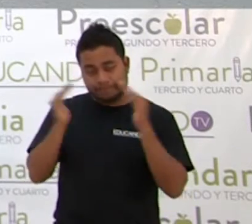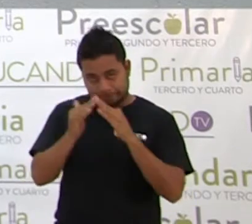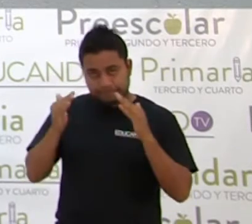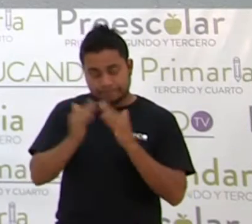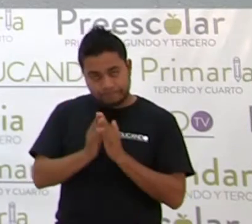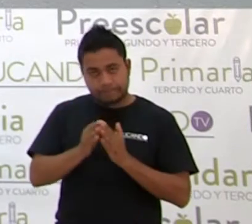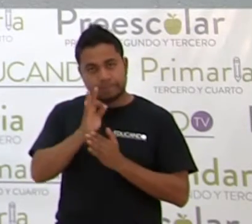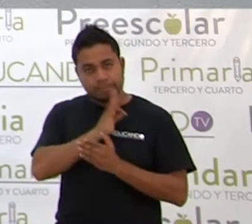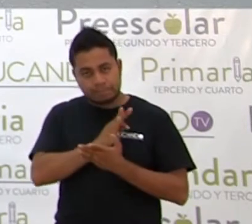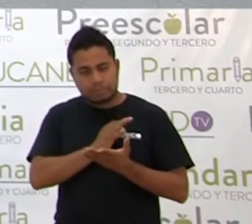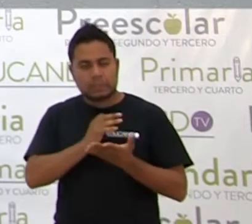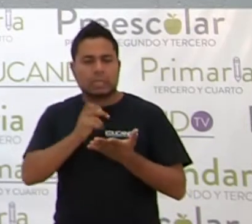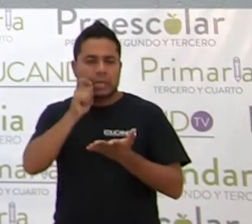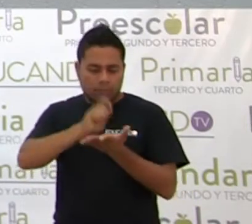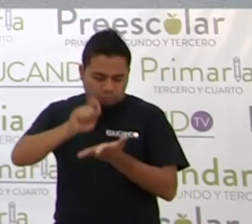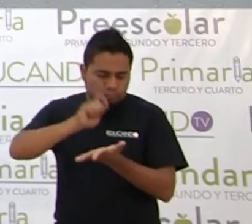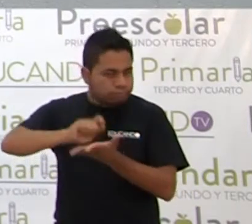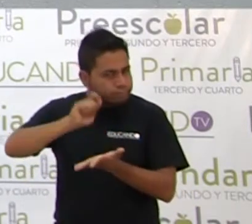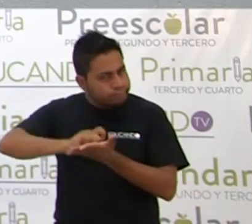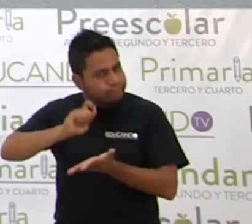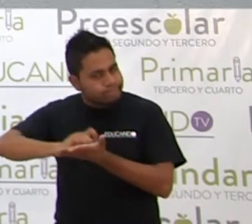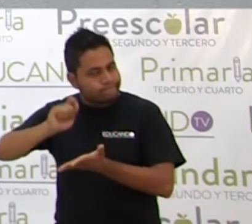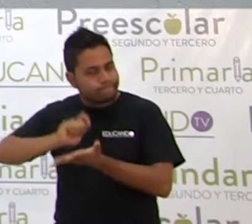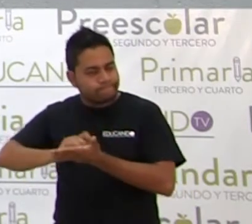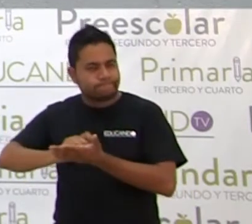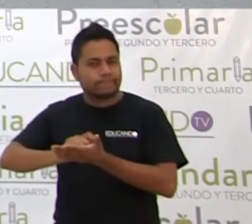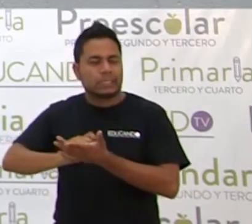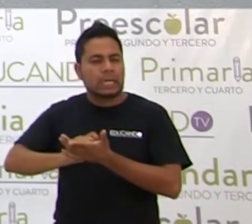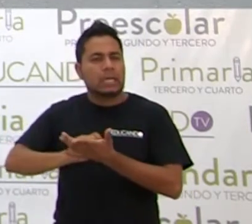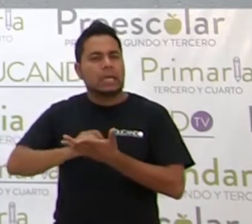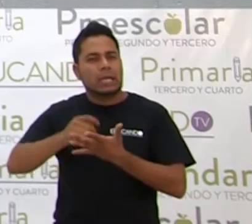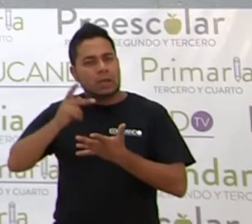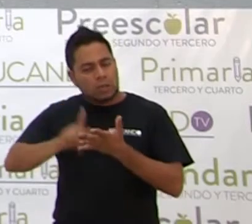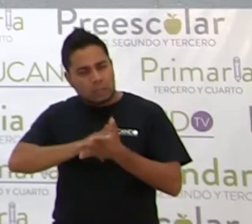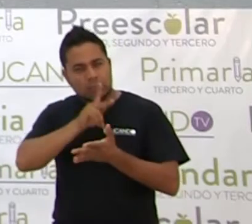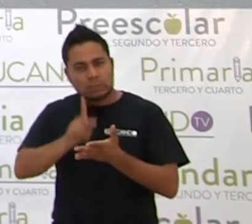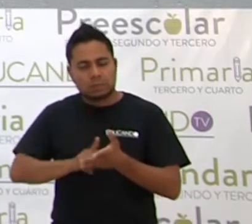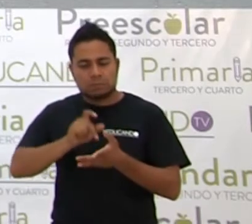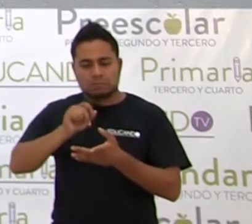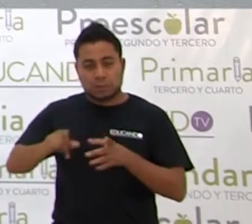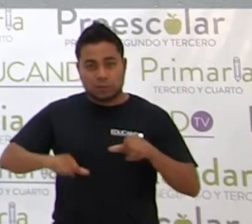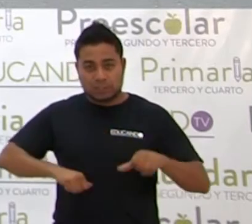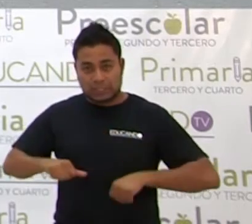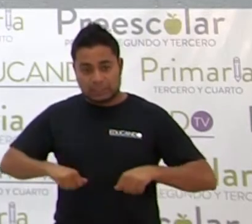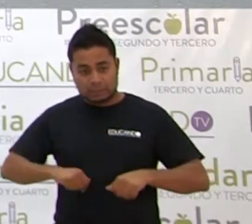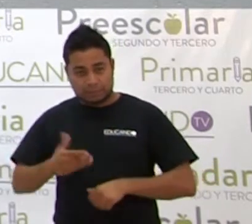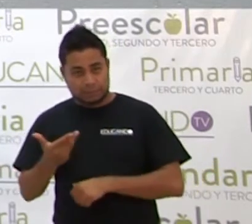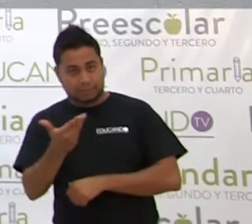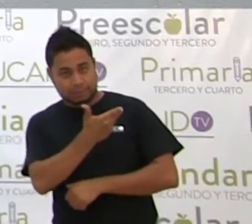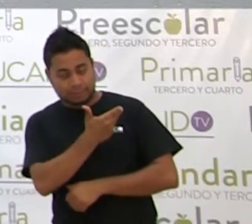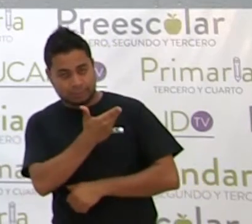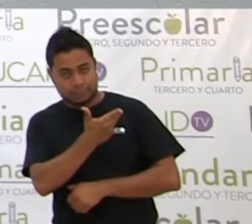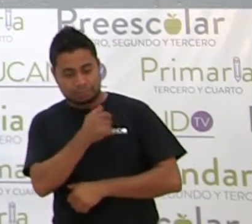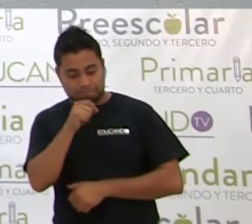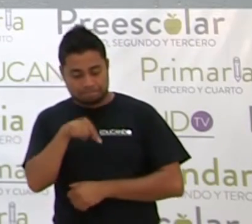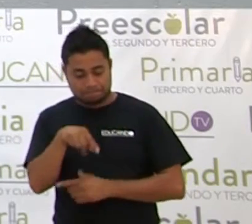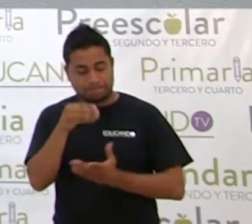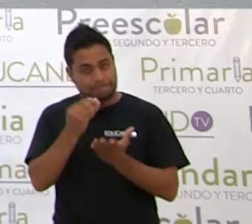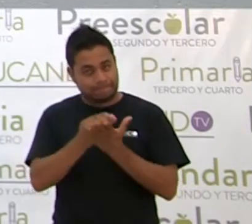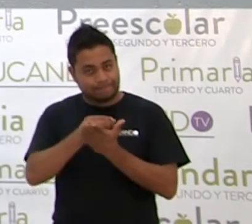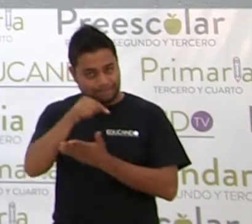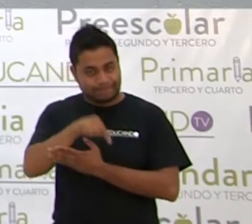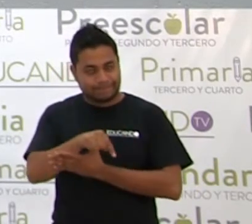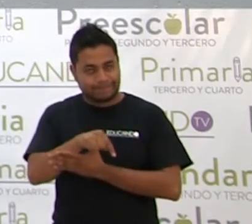vayan practicando. Los problemas, los ejercicios que hicimos, ¿sí? Durante esta clase,